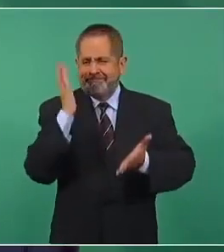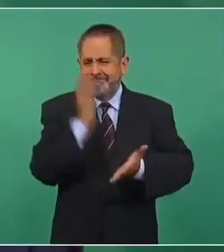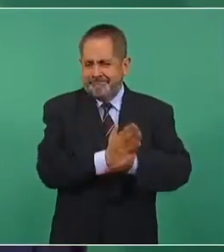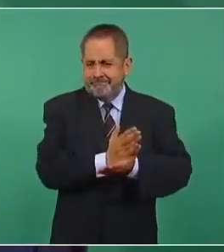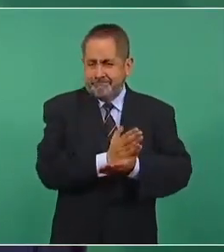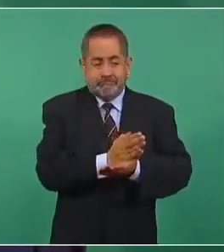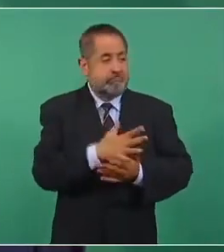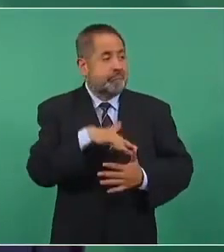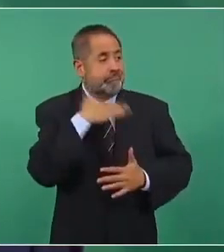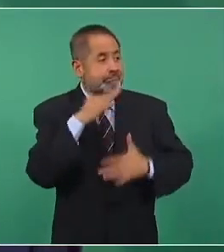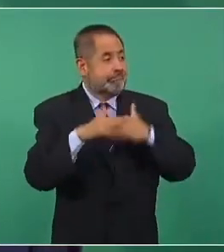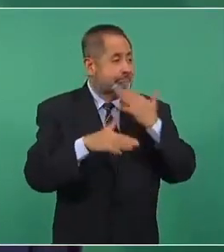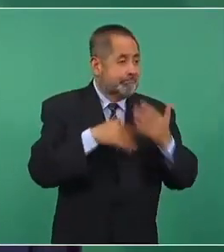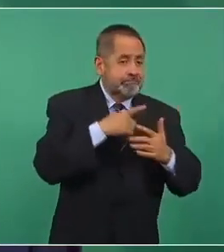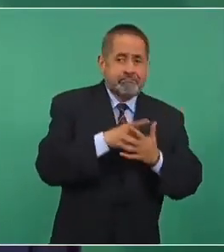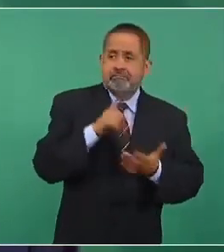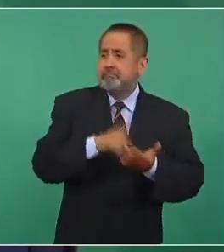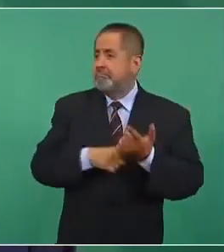eso perjudica a todos.